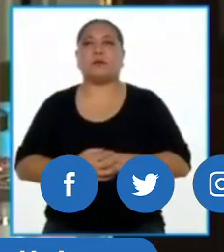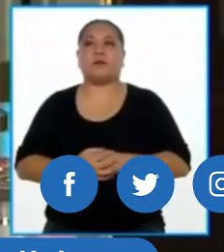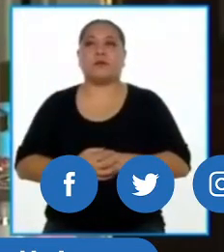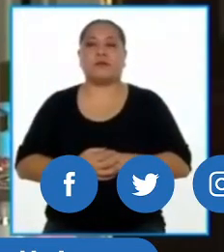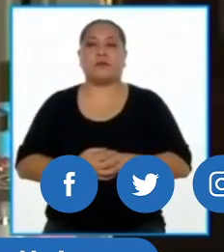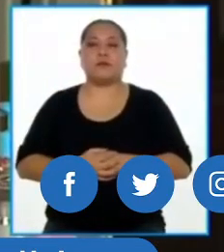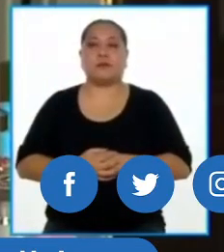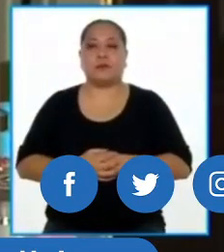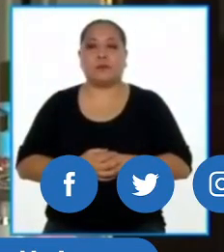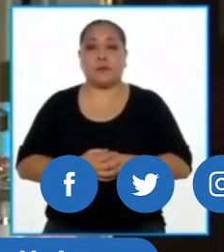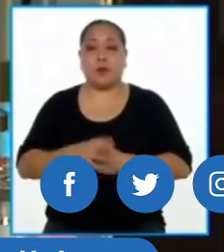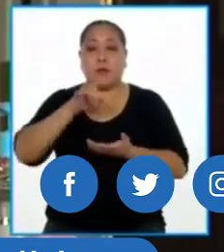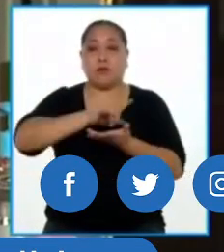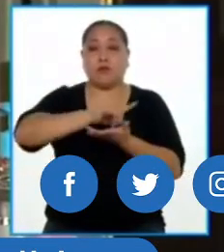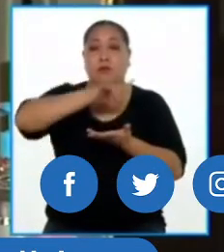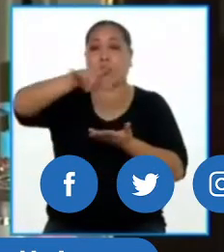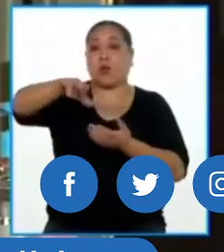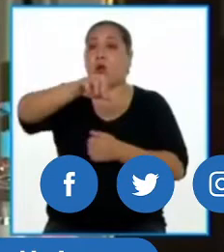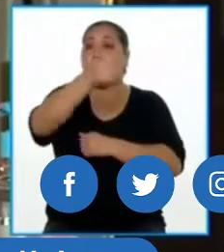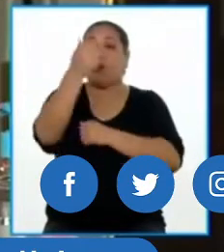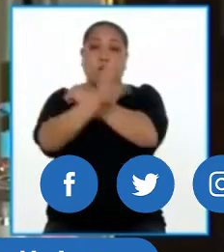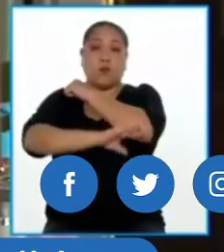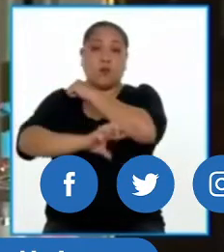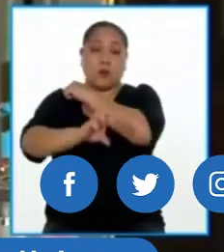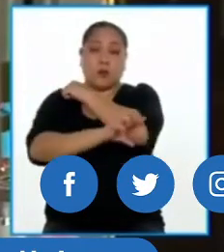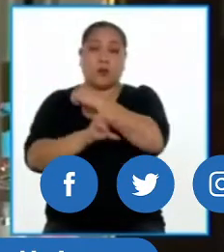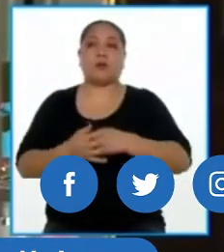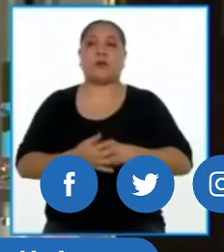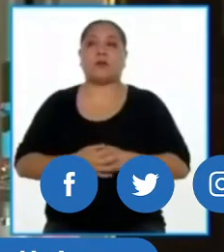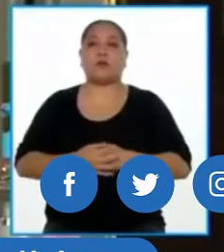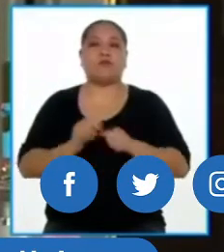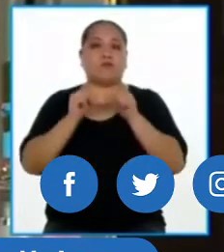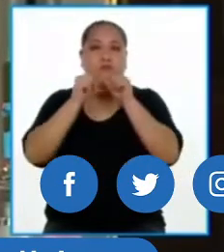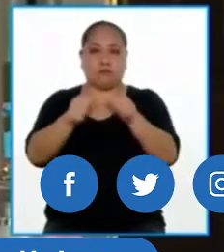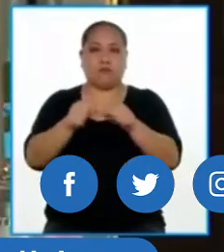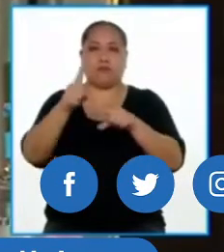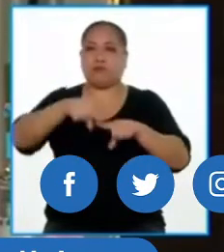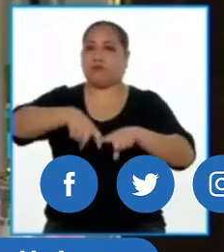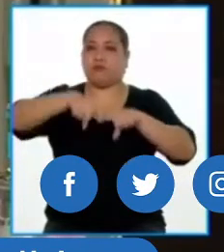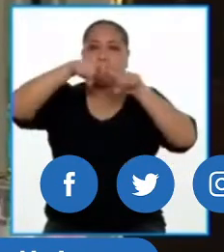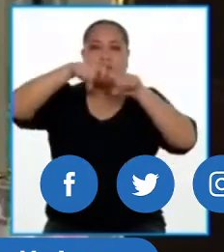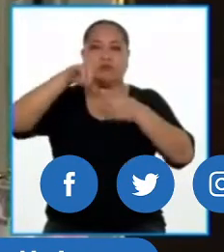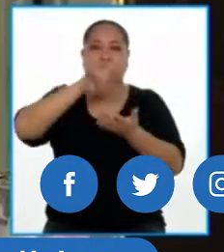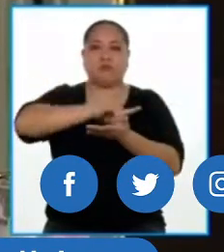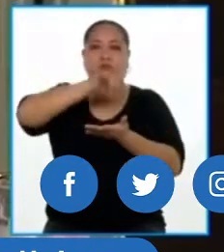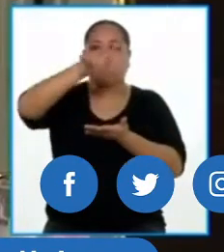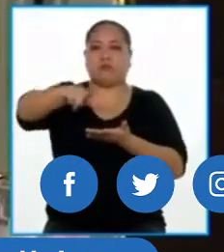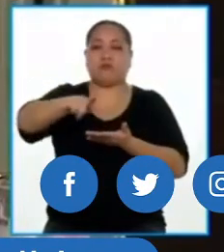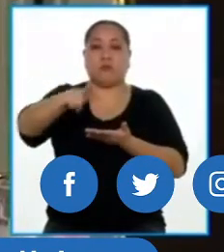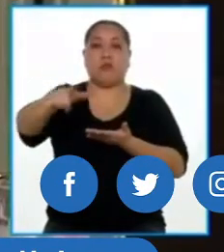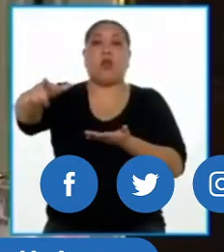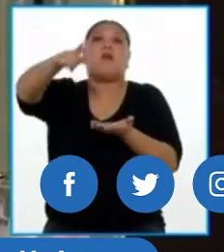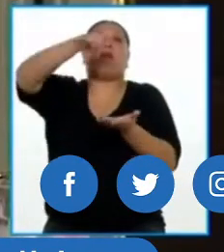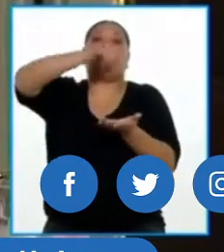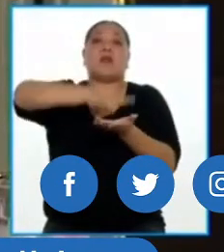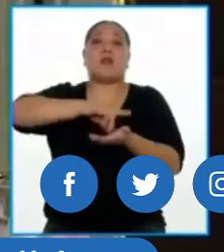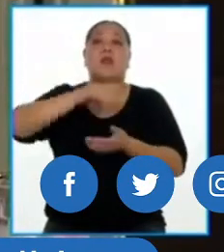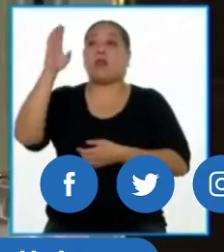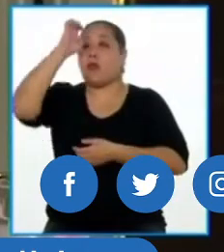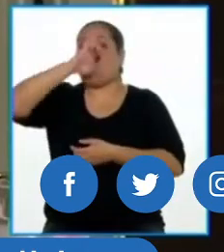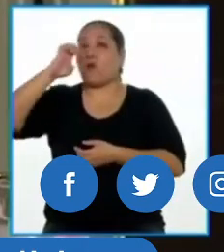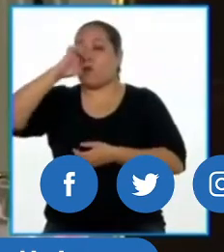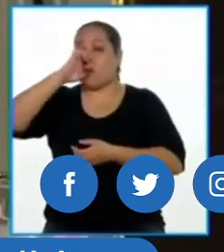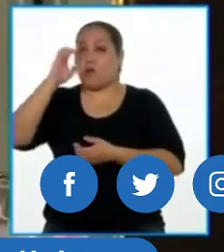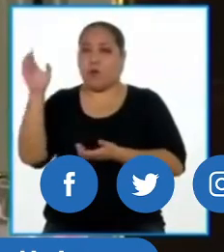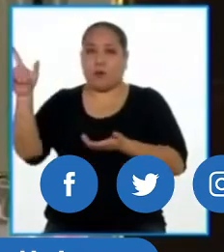a las a los vuelos internacionales, continúan suspendidos los vuelos provenientes de Europa hasta el